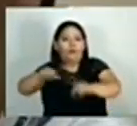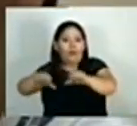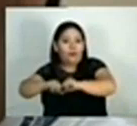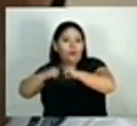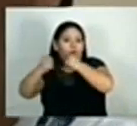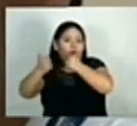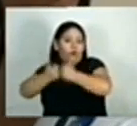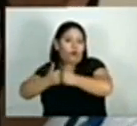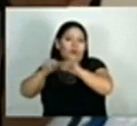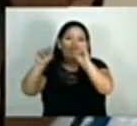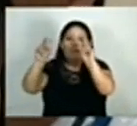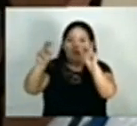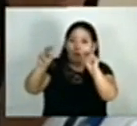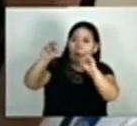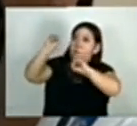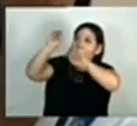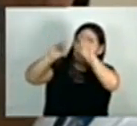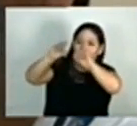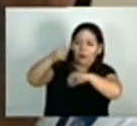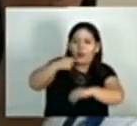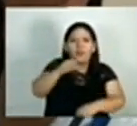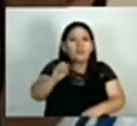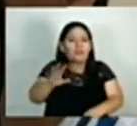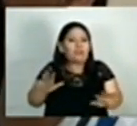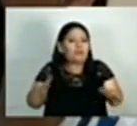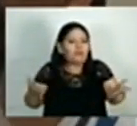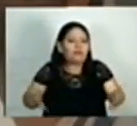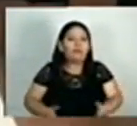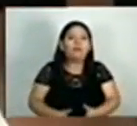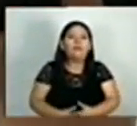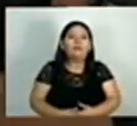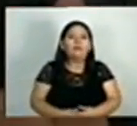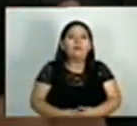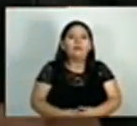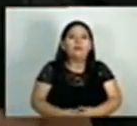Astronomía nos explica en qué consiste este fenómeno.